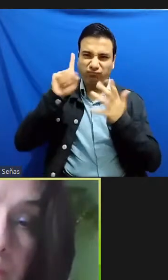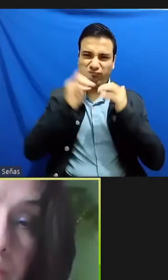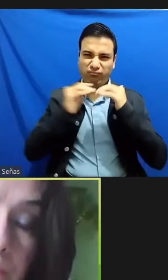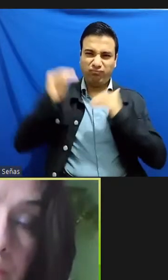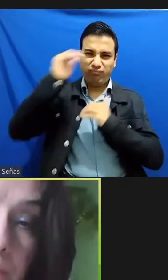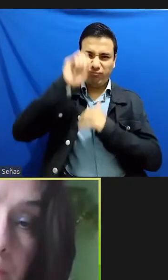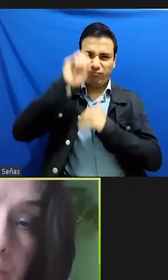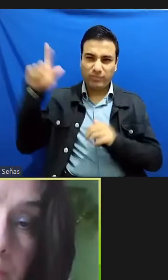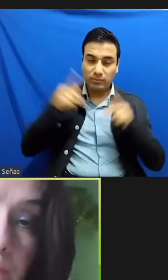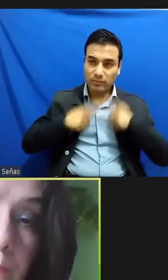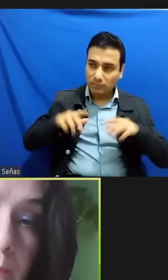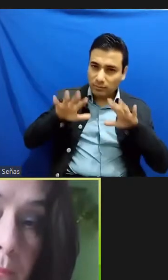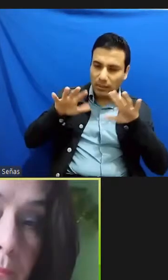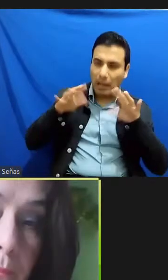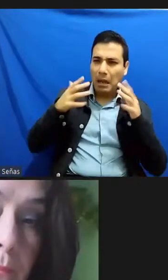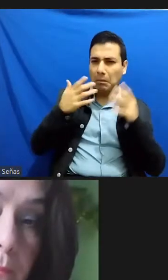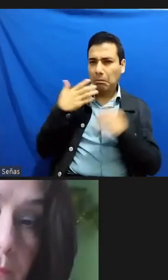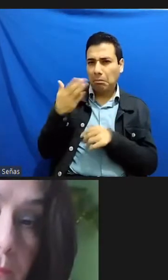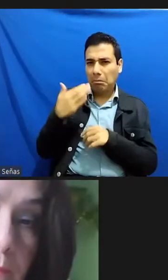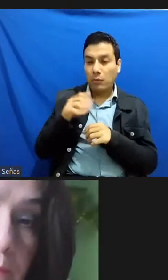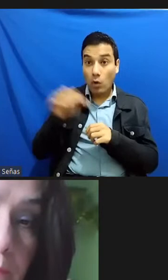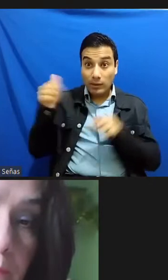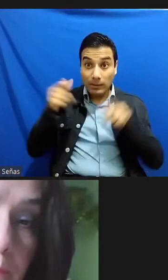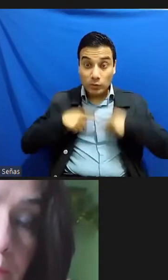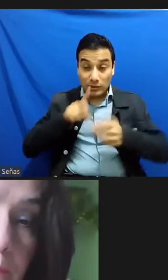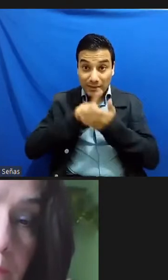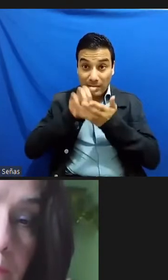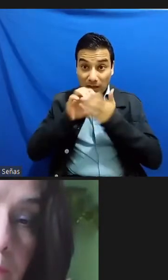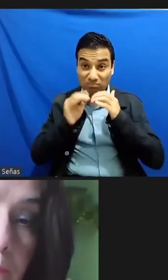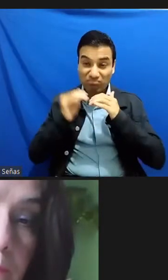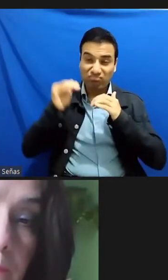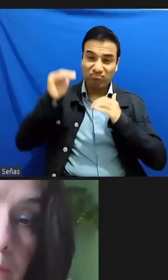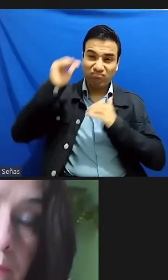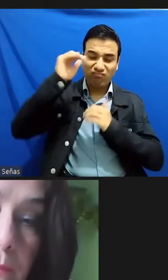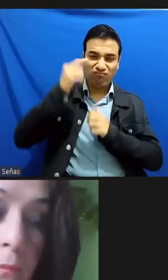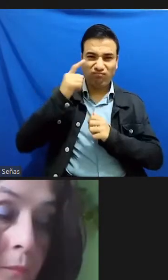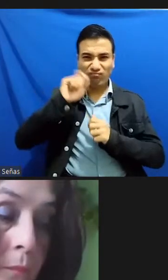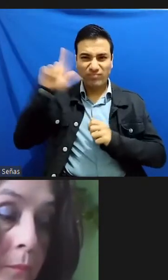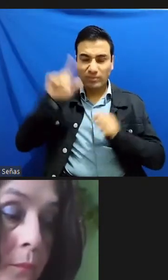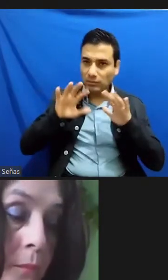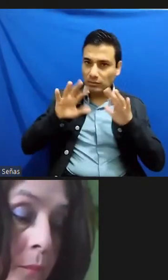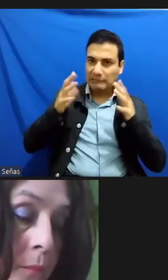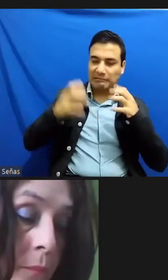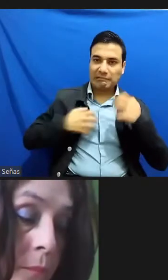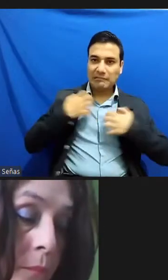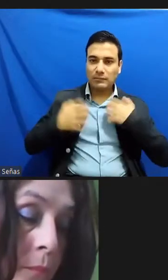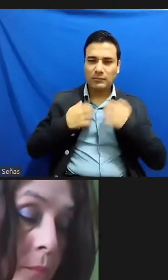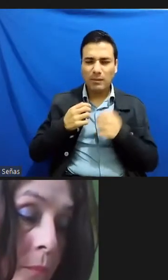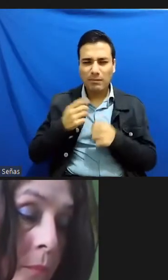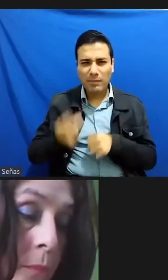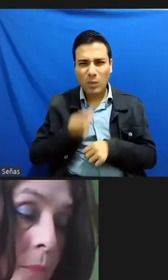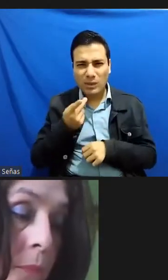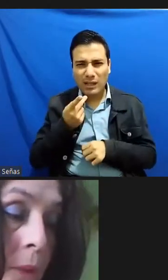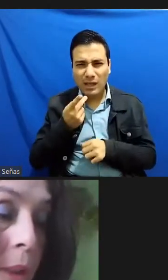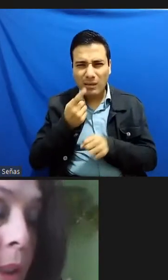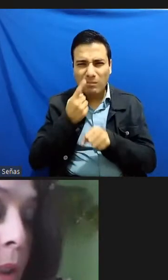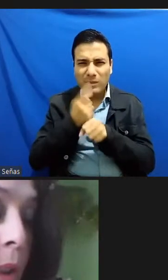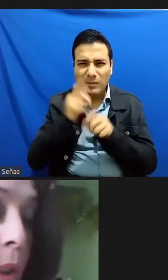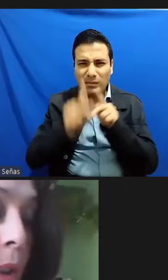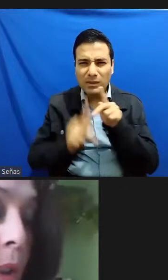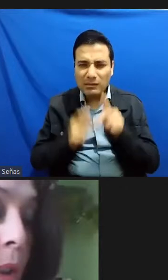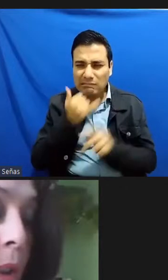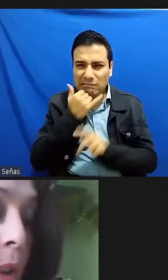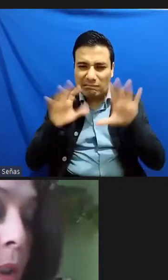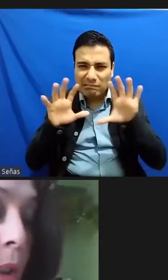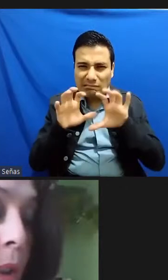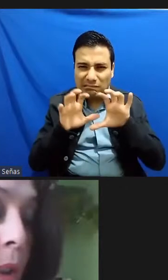ese objetivo pero la primera parte de la pregunta que no recuerdo no me acuerdo cuál era es que se congeló que era lo que más me